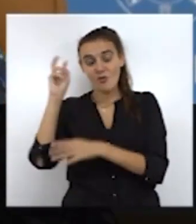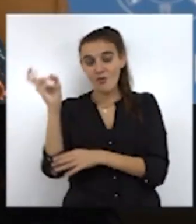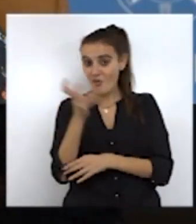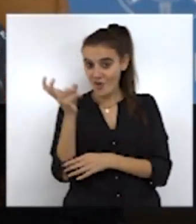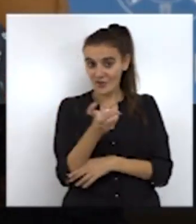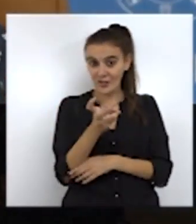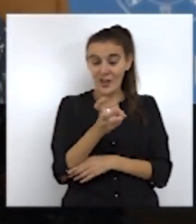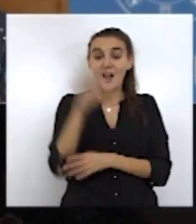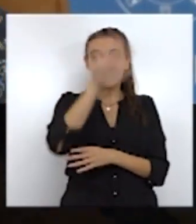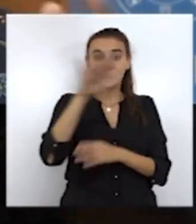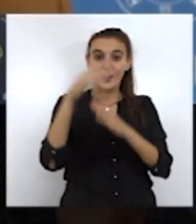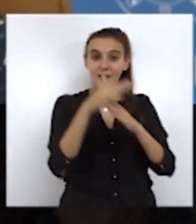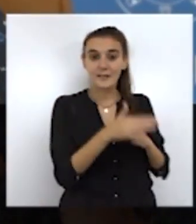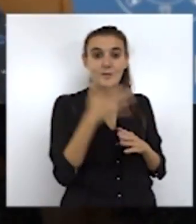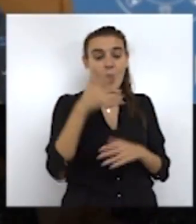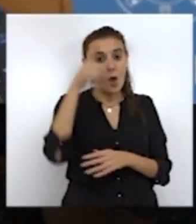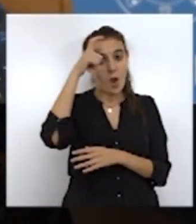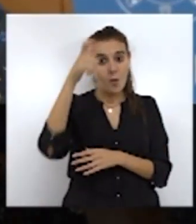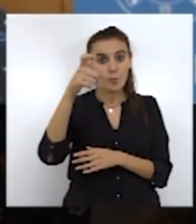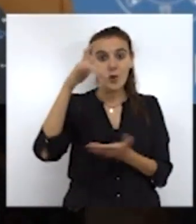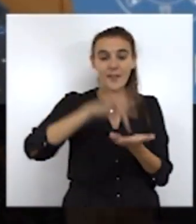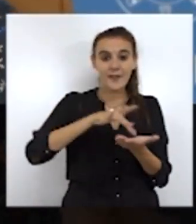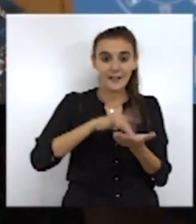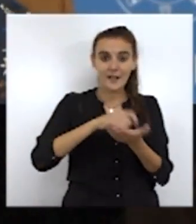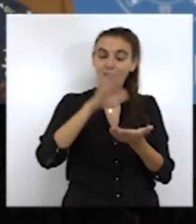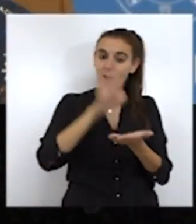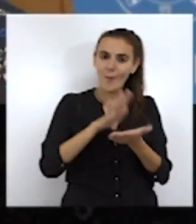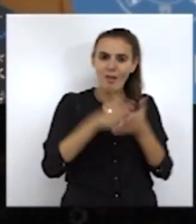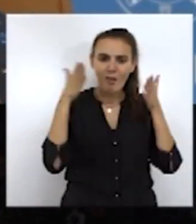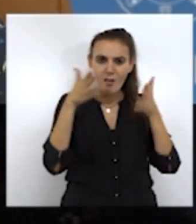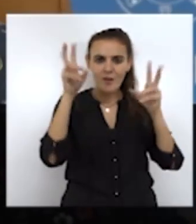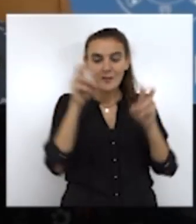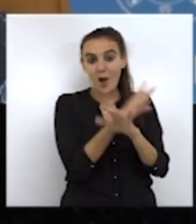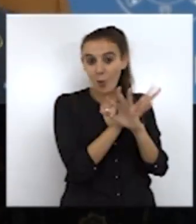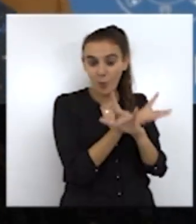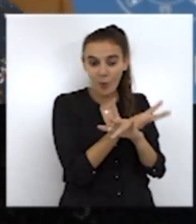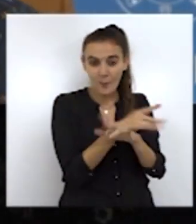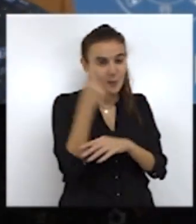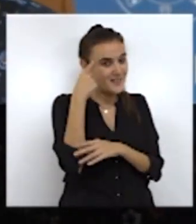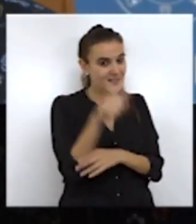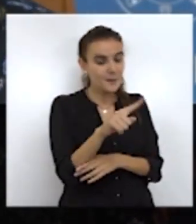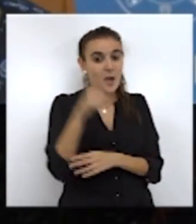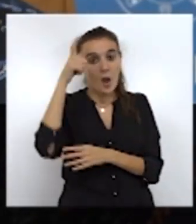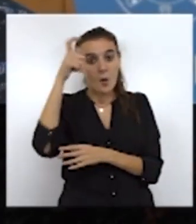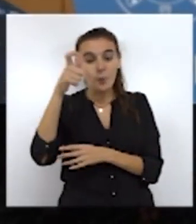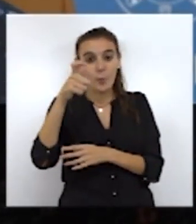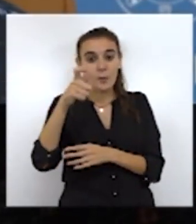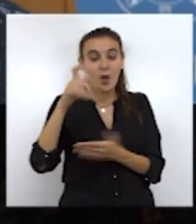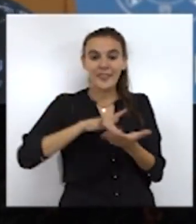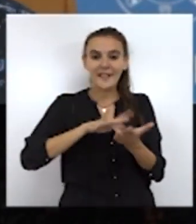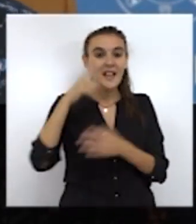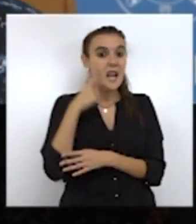de aceleración del resto de España ya sea el Polo Digital de Málaga que se dedica más a los juegos como ustedes saben sea el Polo Digital de